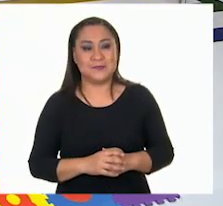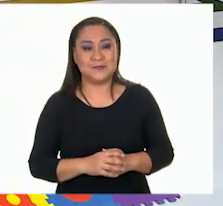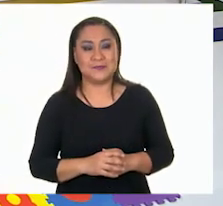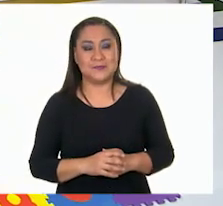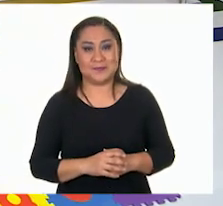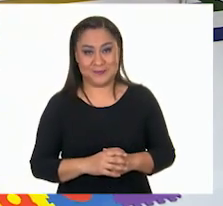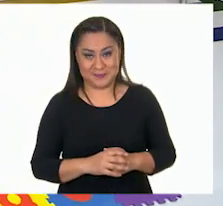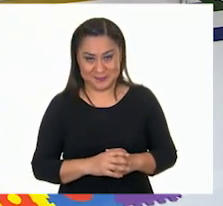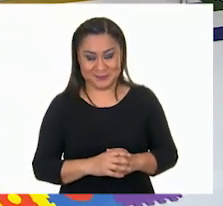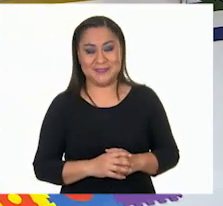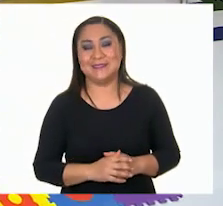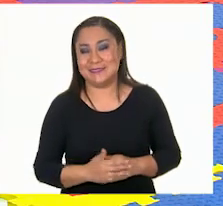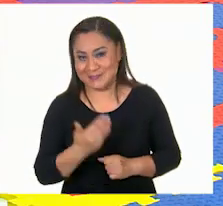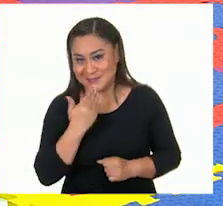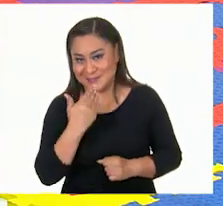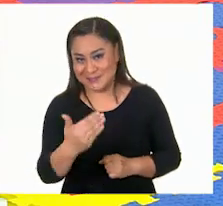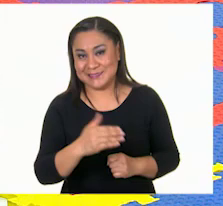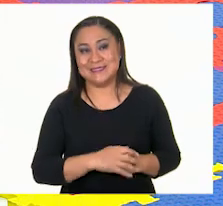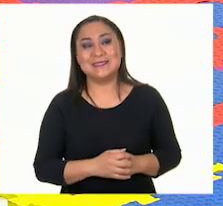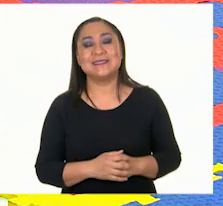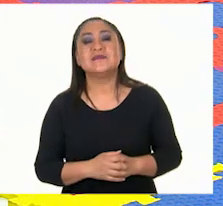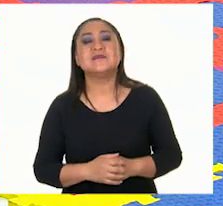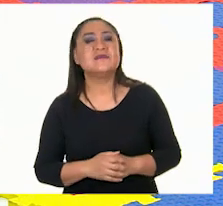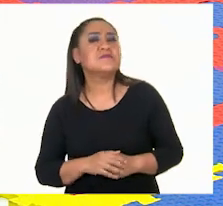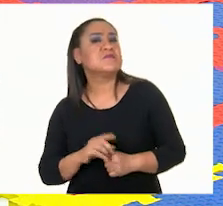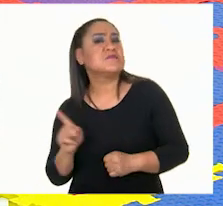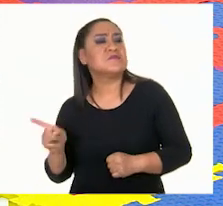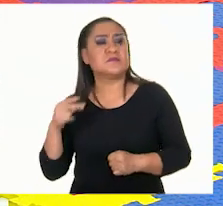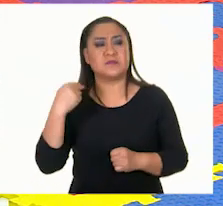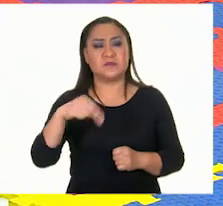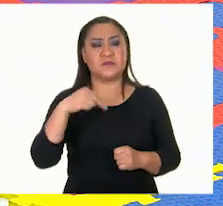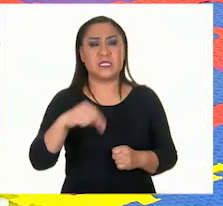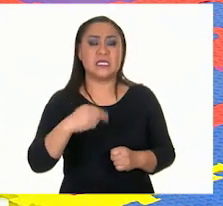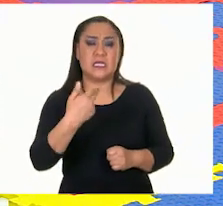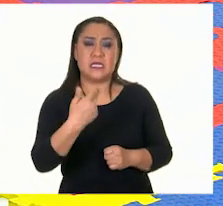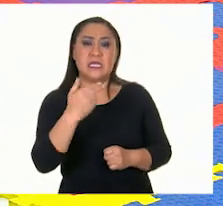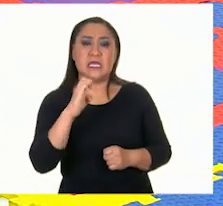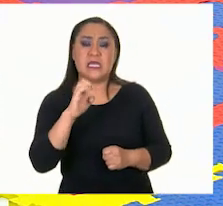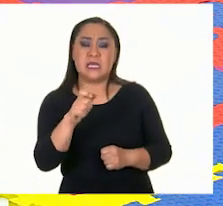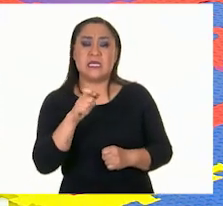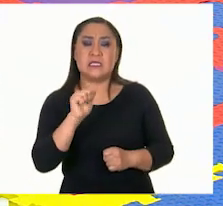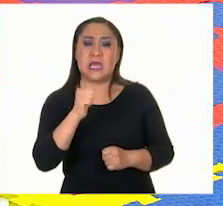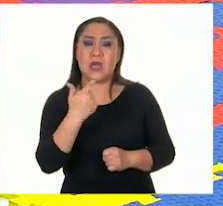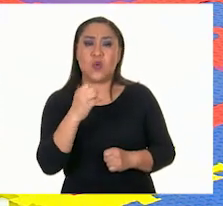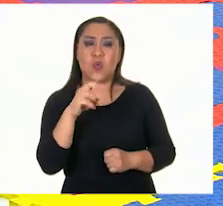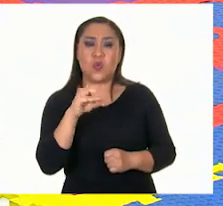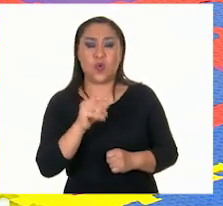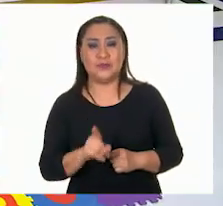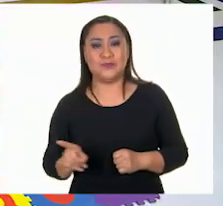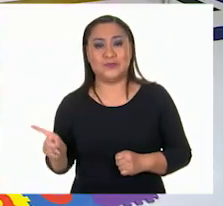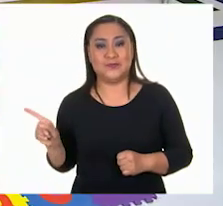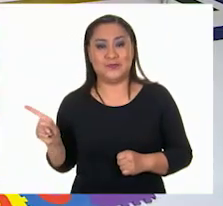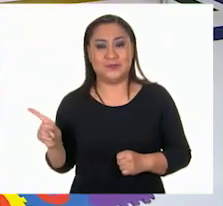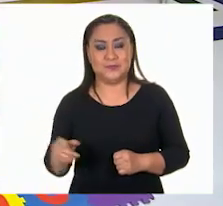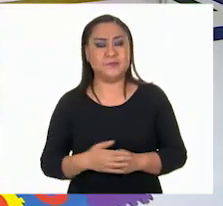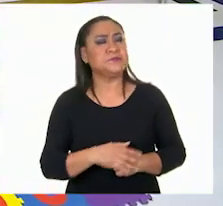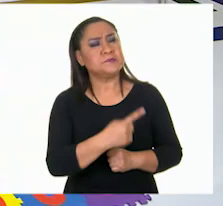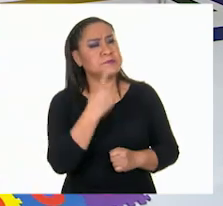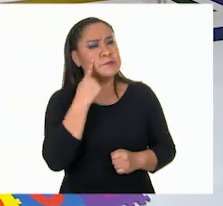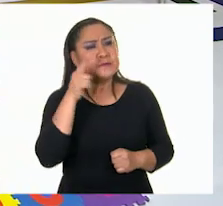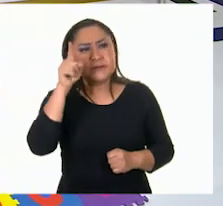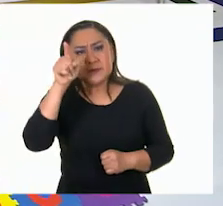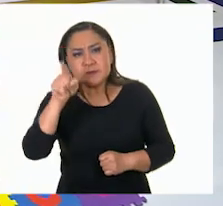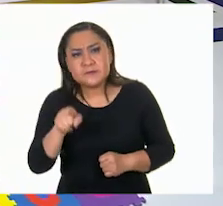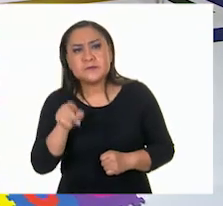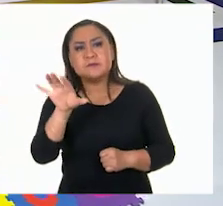Ahí está. Muy bien. Ahí está. Ese es un hexágono. Vamos, a ver, ayúdame a buscar qué figura,